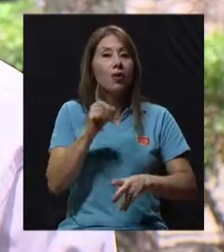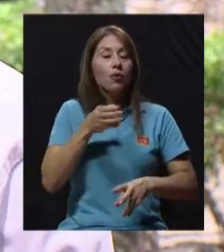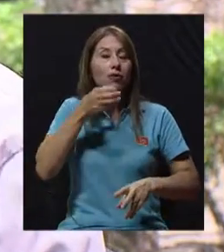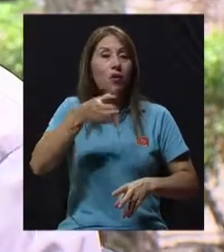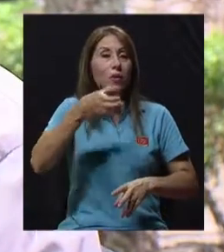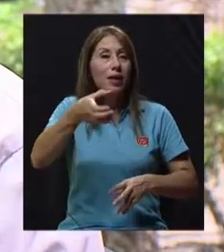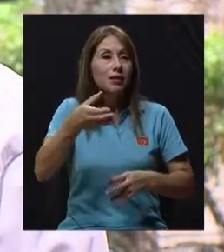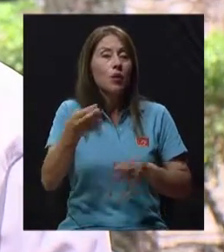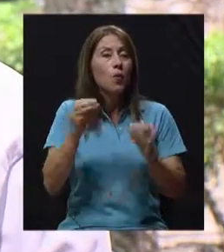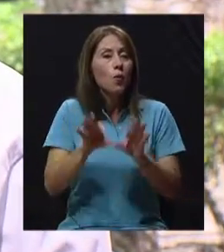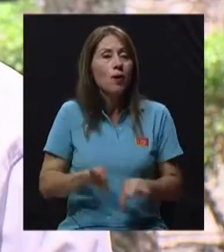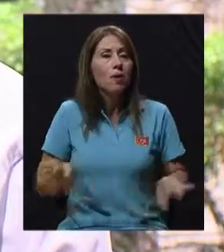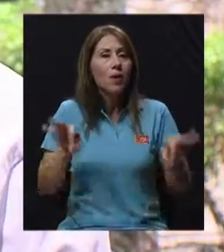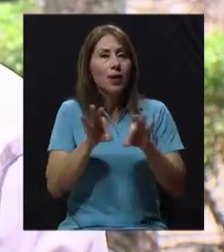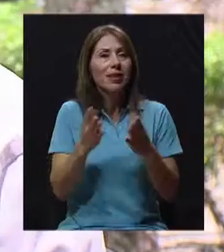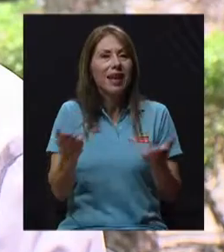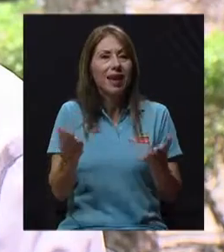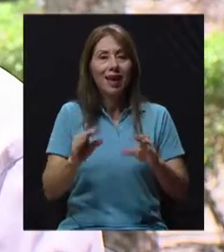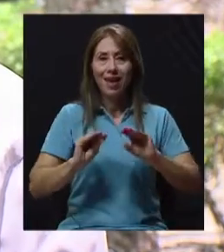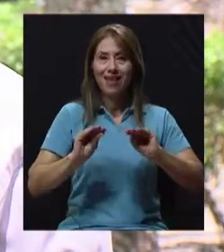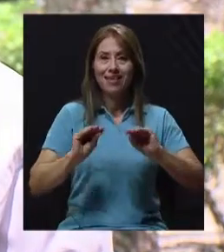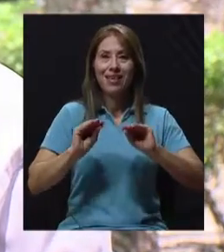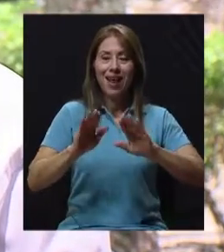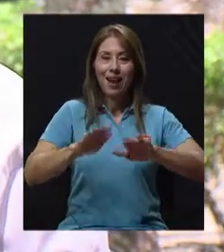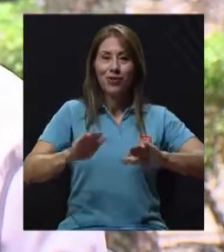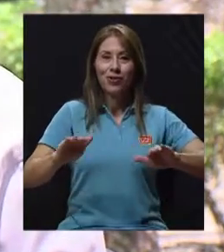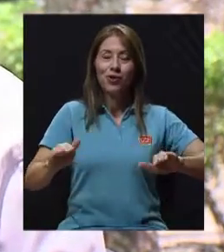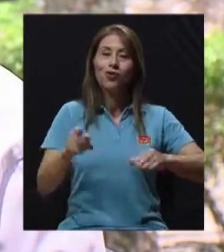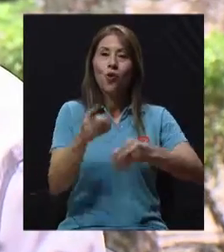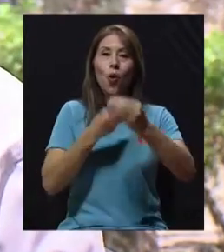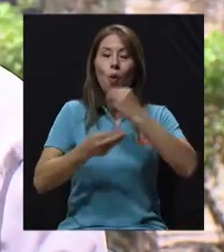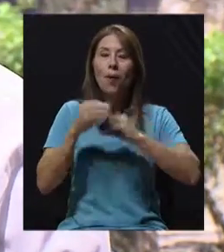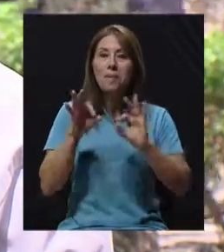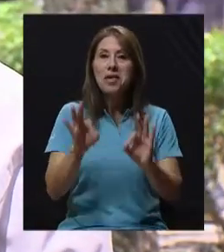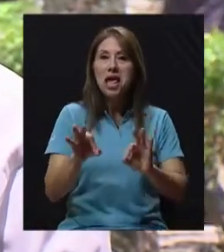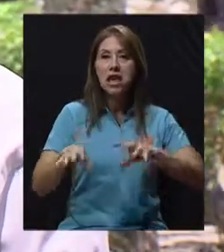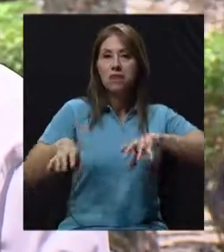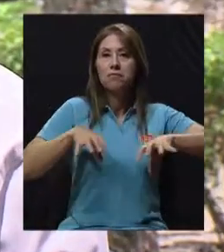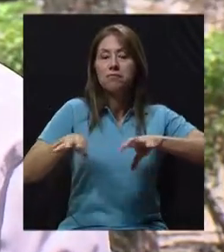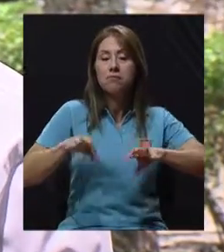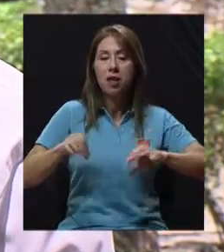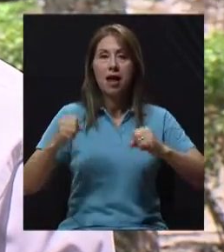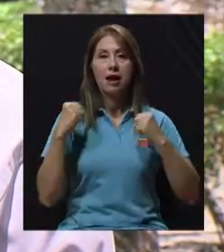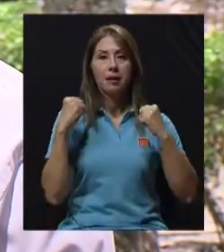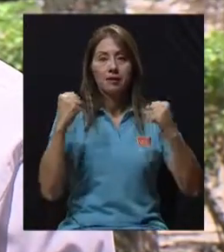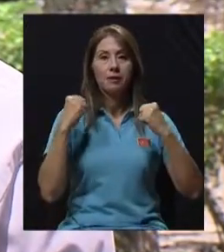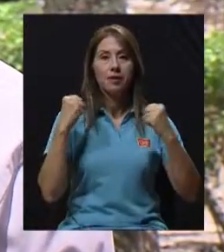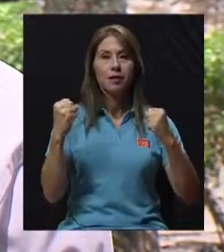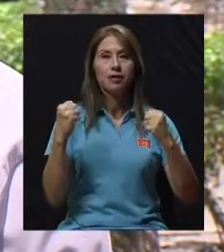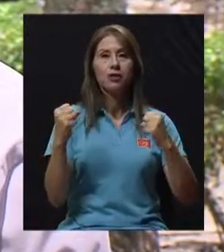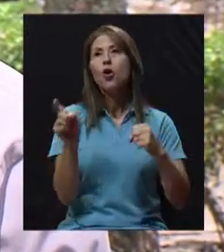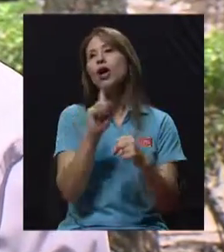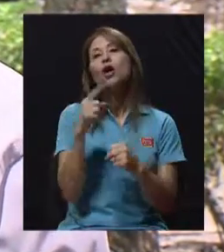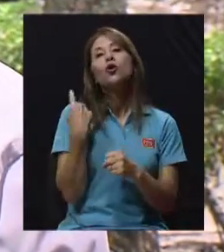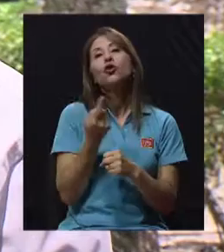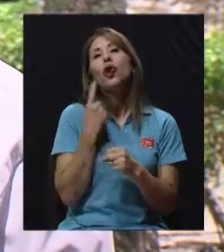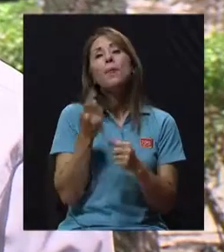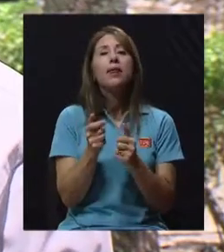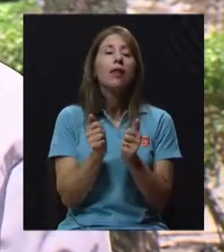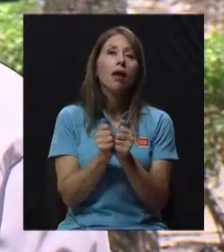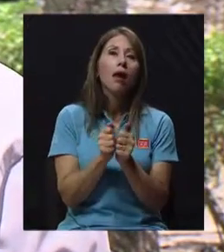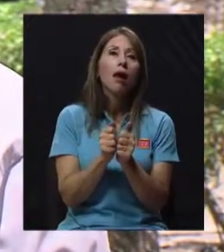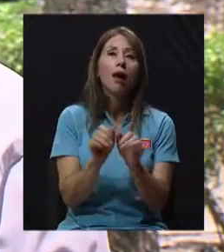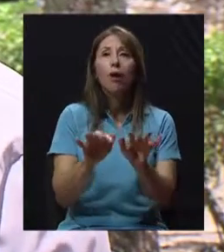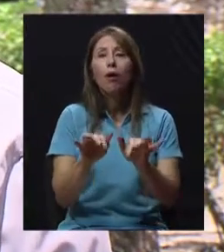si va a tener un infarto no es enseñarlo a que coma bien, que se mantenga haciendo ejercicio, que no esté pegado jugando con